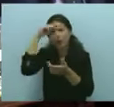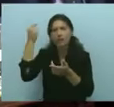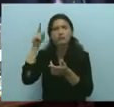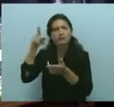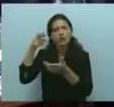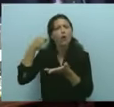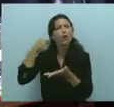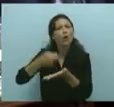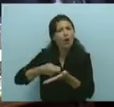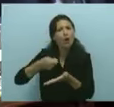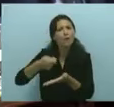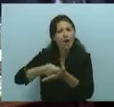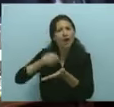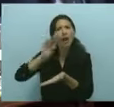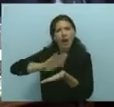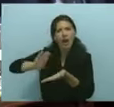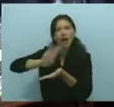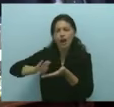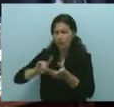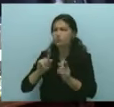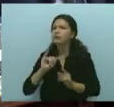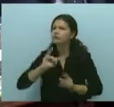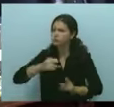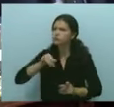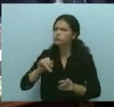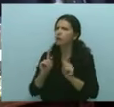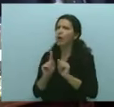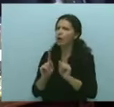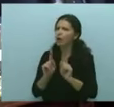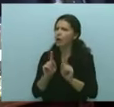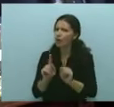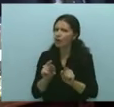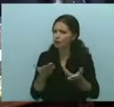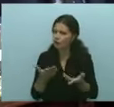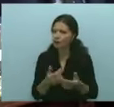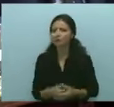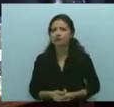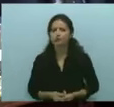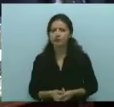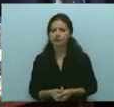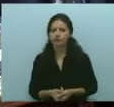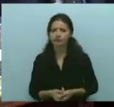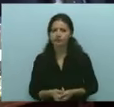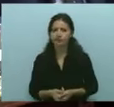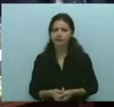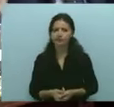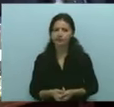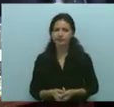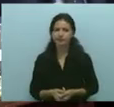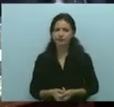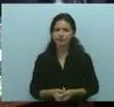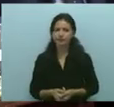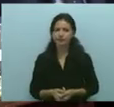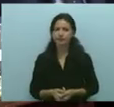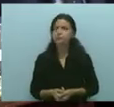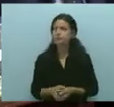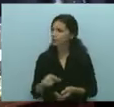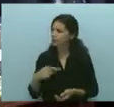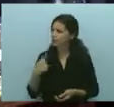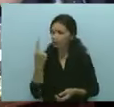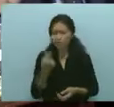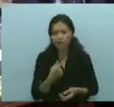consenso, y así se ha hecho con otras decisiones a favor de la provincia, y lo ha hecho esta legislatura, que lo